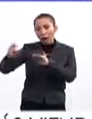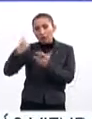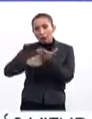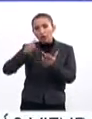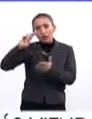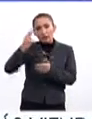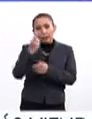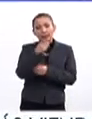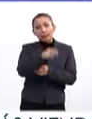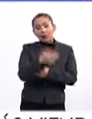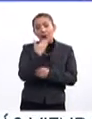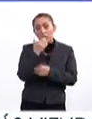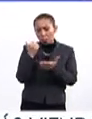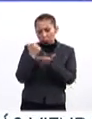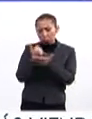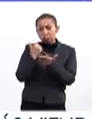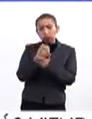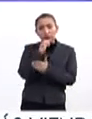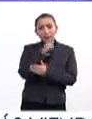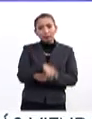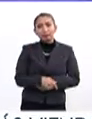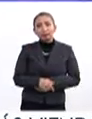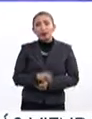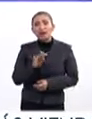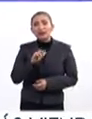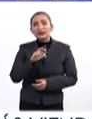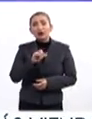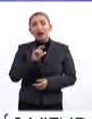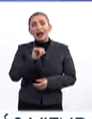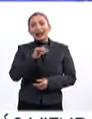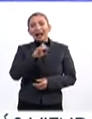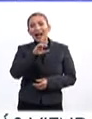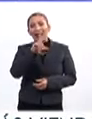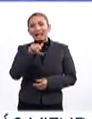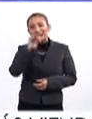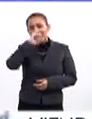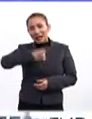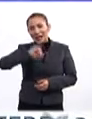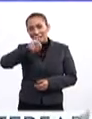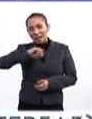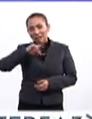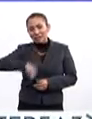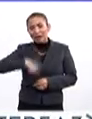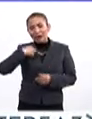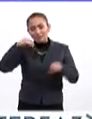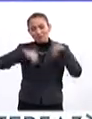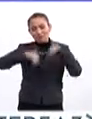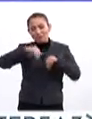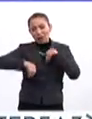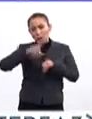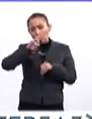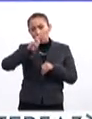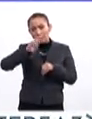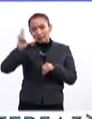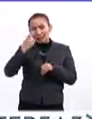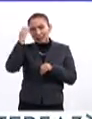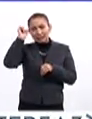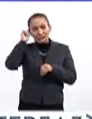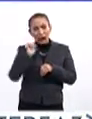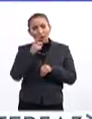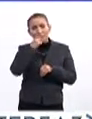universidad, que es un gran colaborador también. Francisco Alcaraz, jefe de producción editorial de la Universidad Autónoma de Sinaloa,